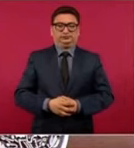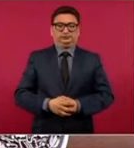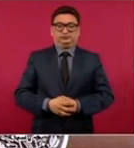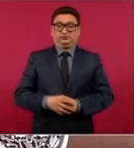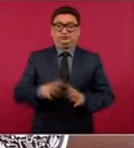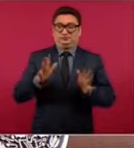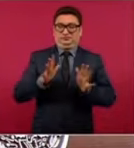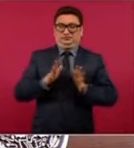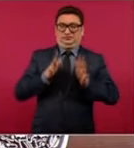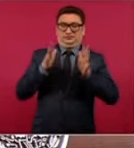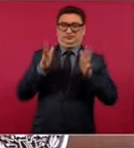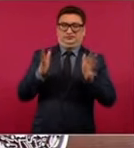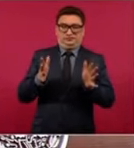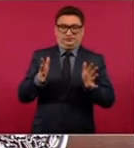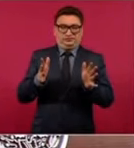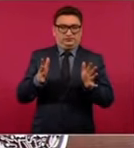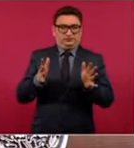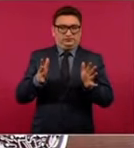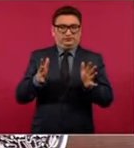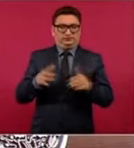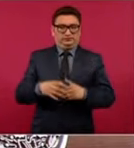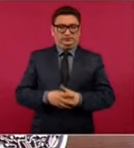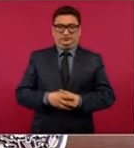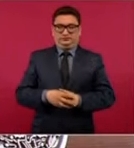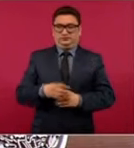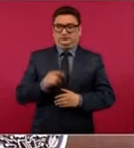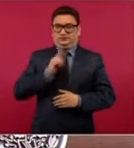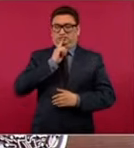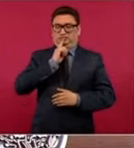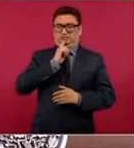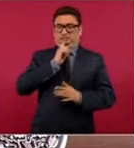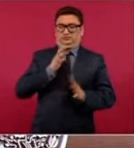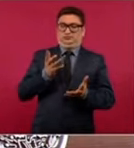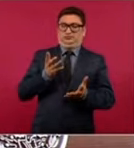sorprendido, me quedé pasmado,